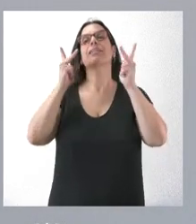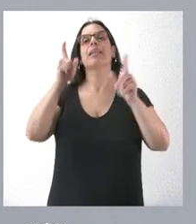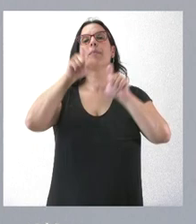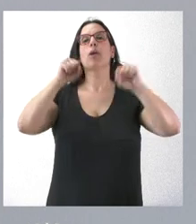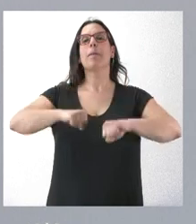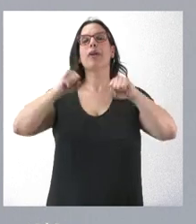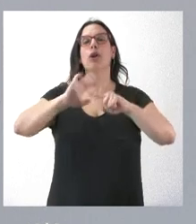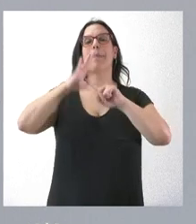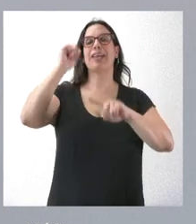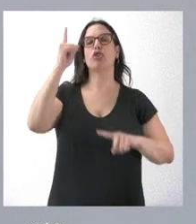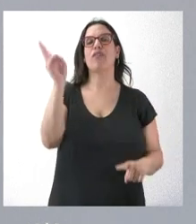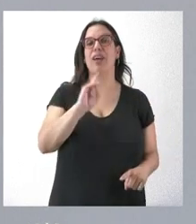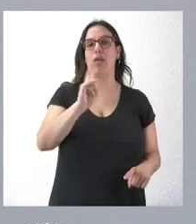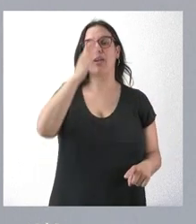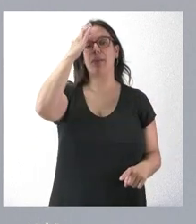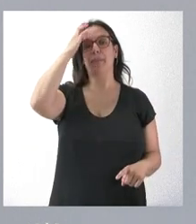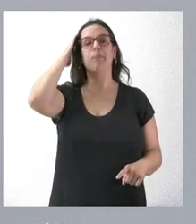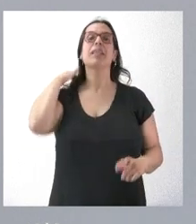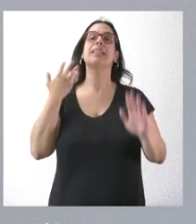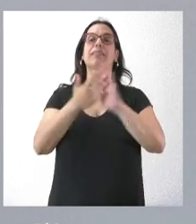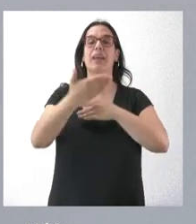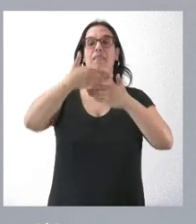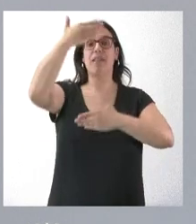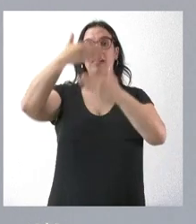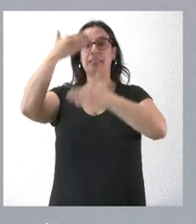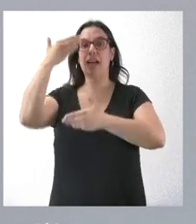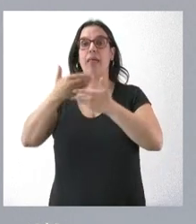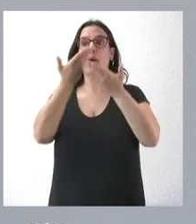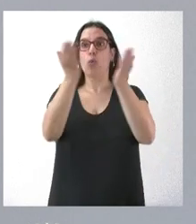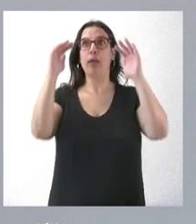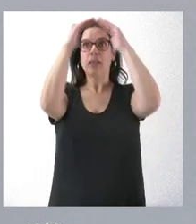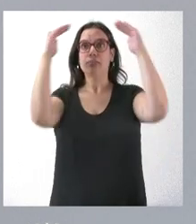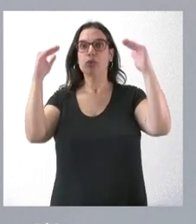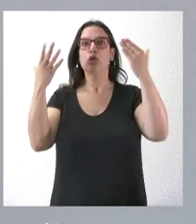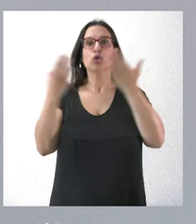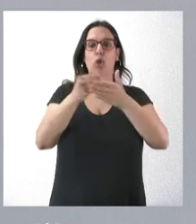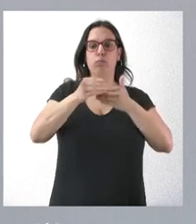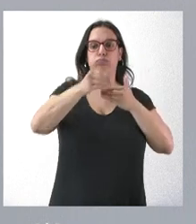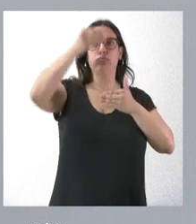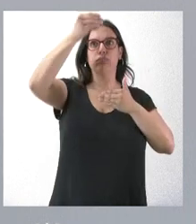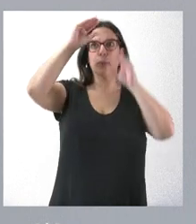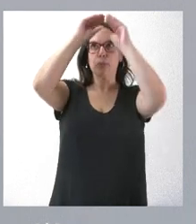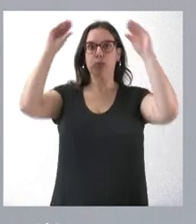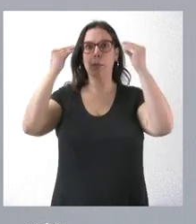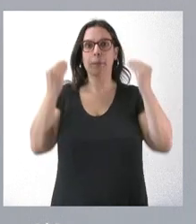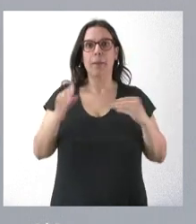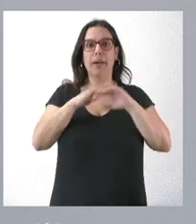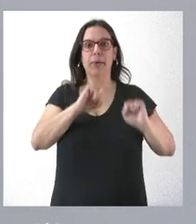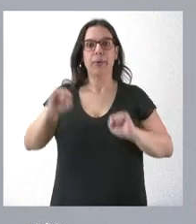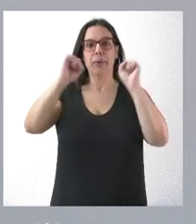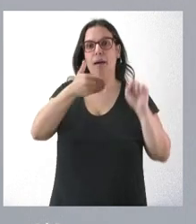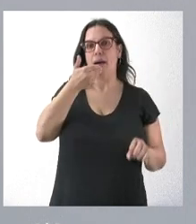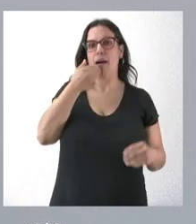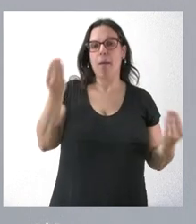Parque Sol en Valladolid. Se intervendrán las fachadas y cubiertas para mejorar la envolvente térmica del edificio, que también se va a conectar con la red de calor